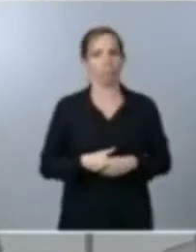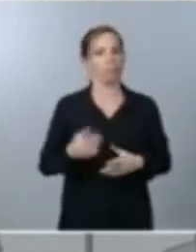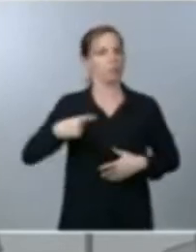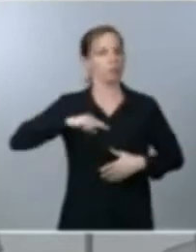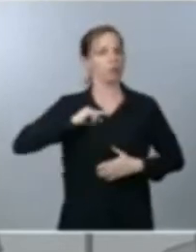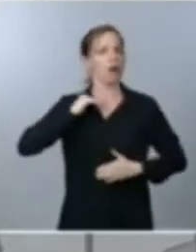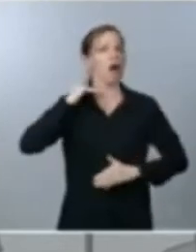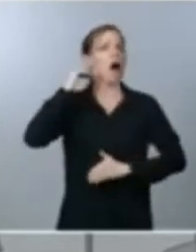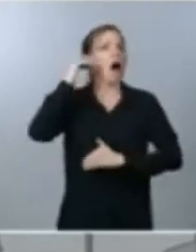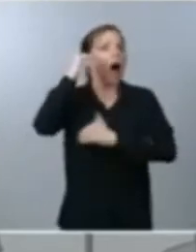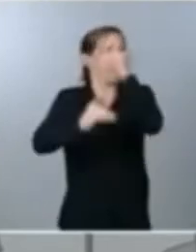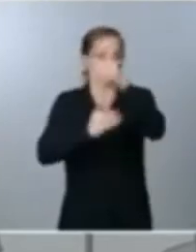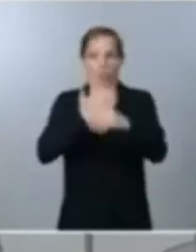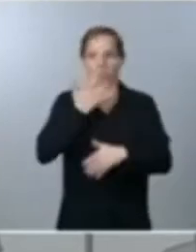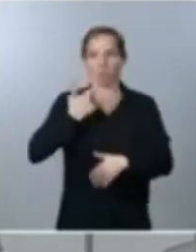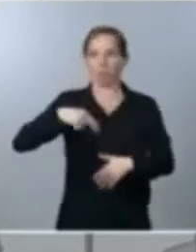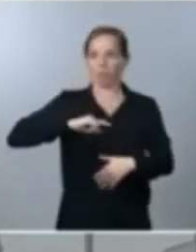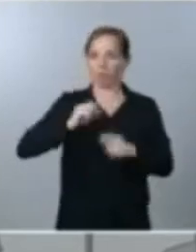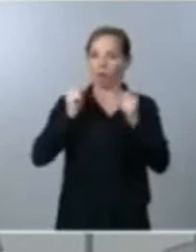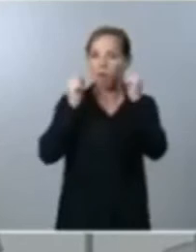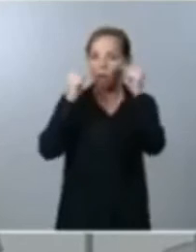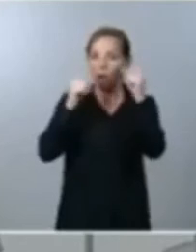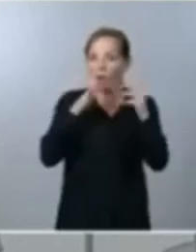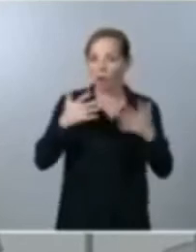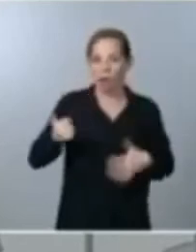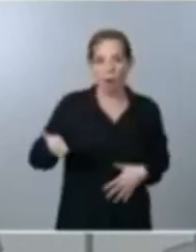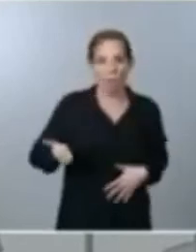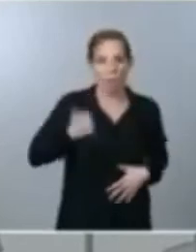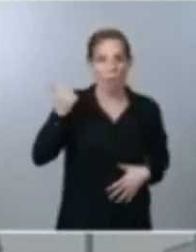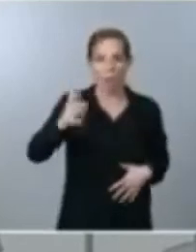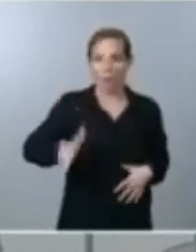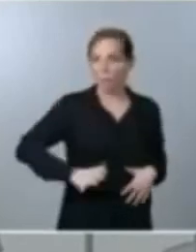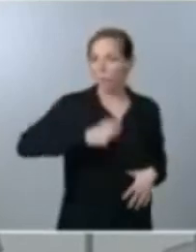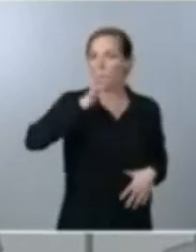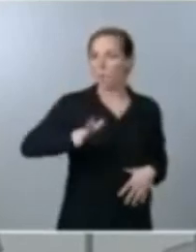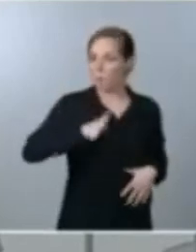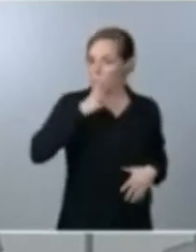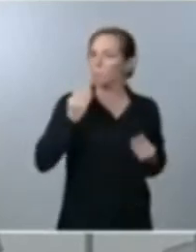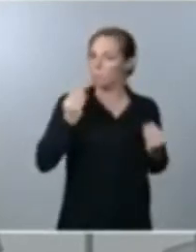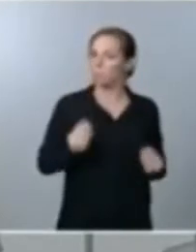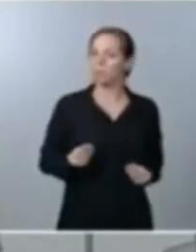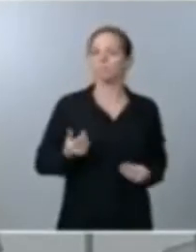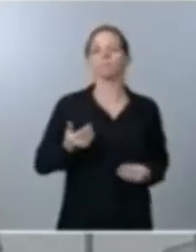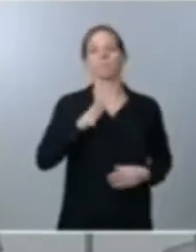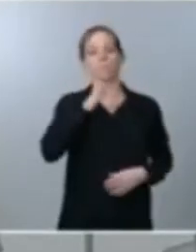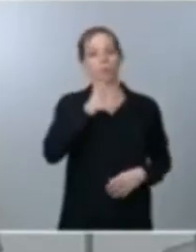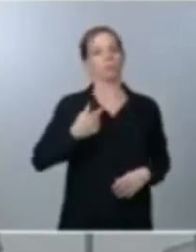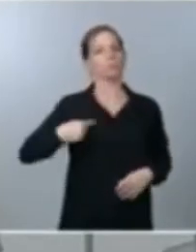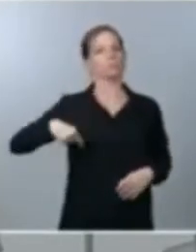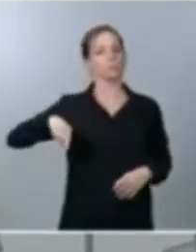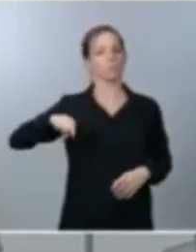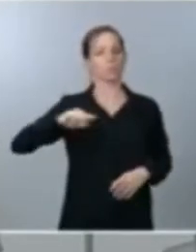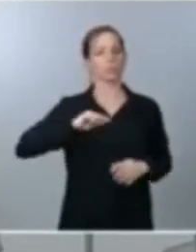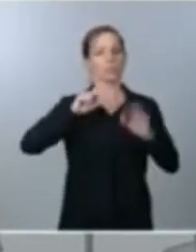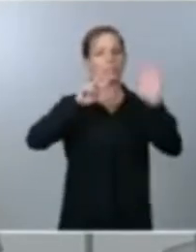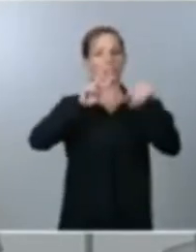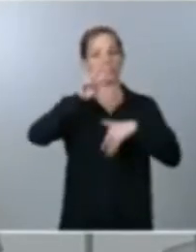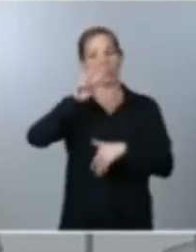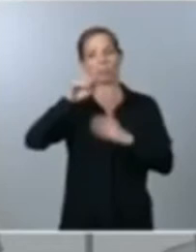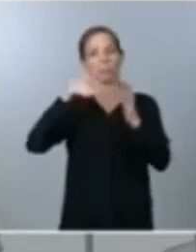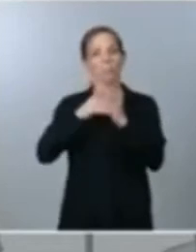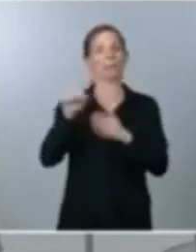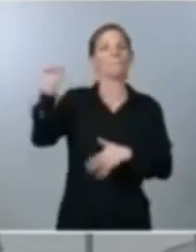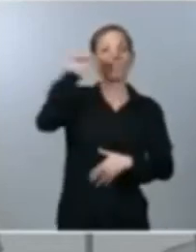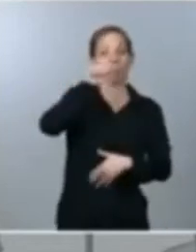que se nos presenta es enorme de una enorme trascendencia vamos a concentrar por eso 72.000 millones de euros de esos 140